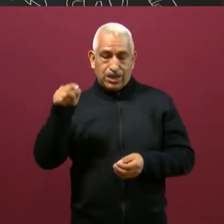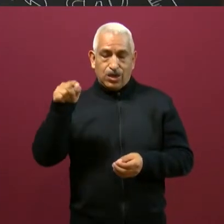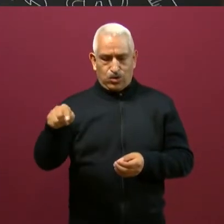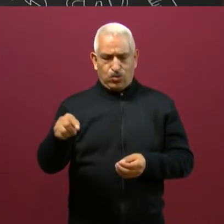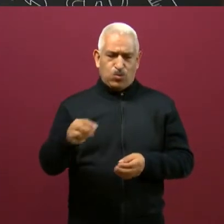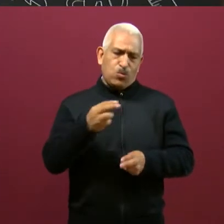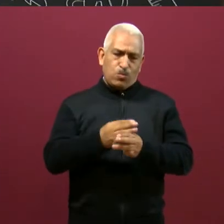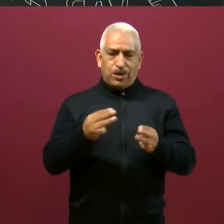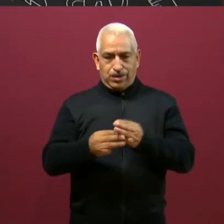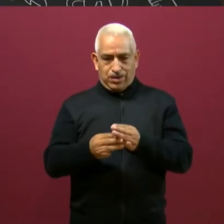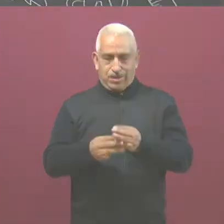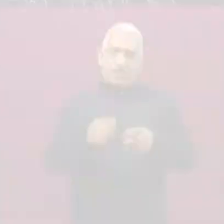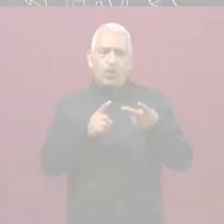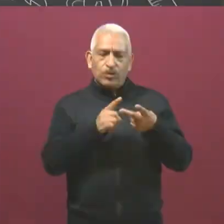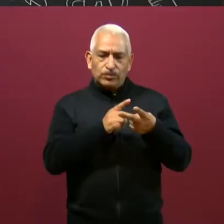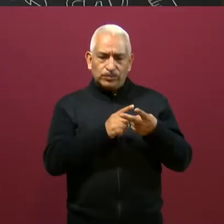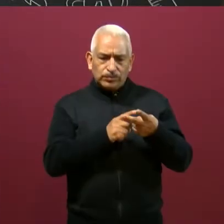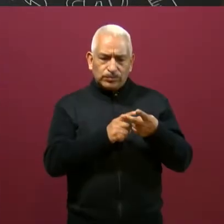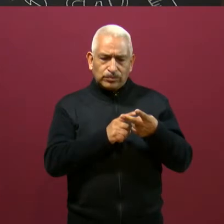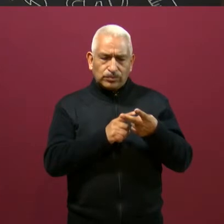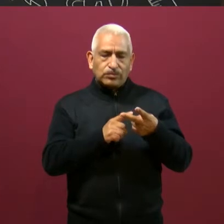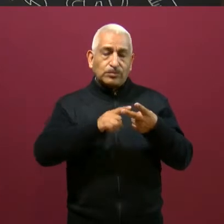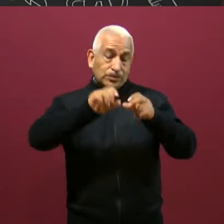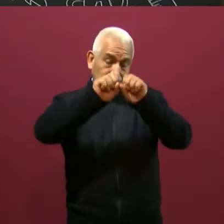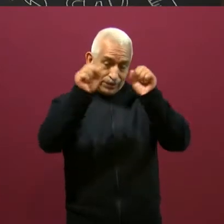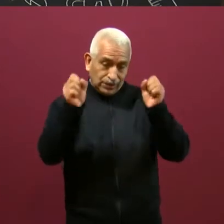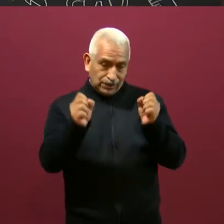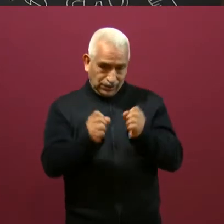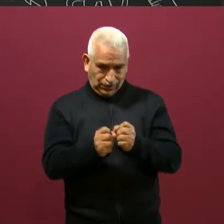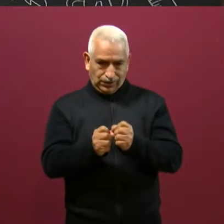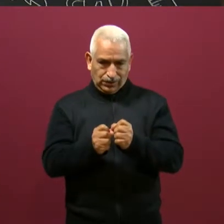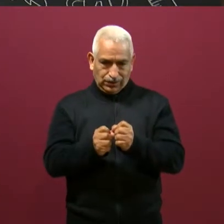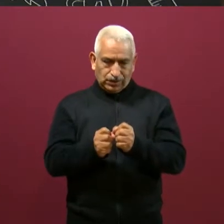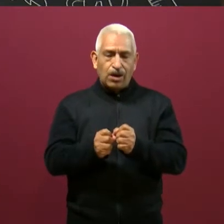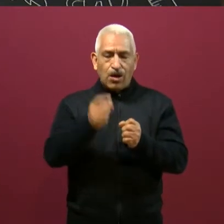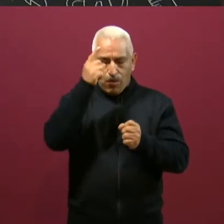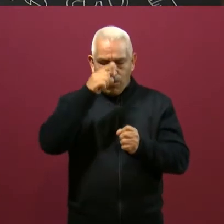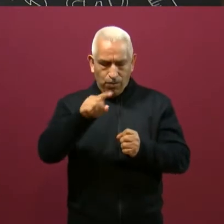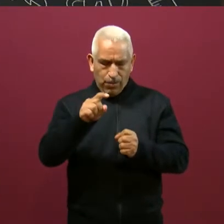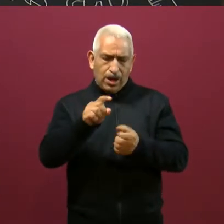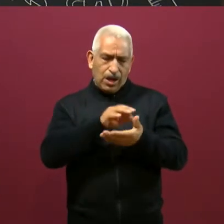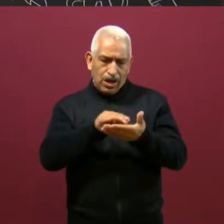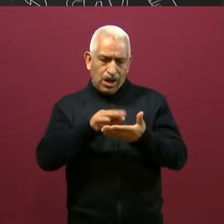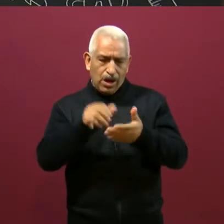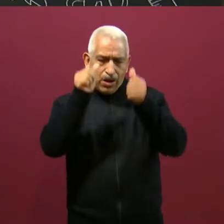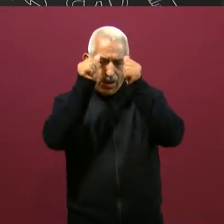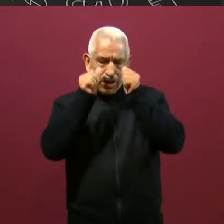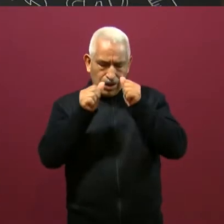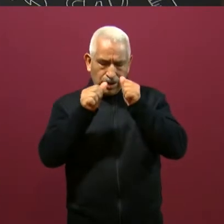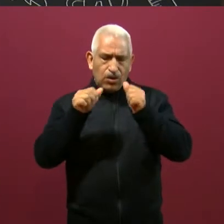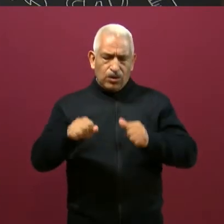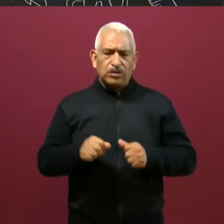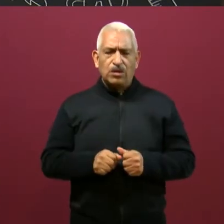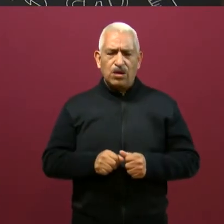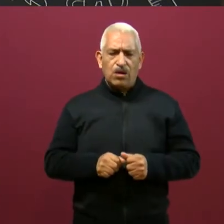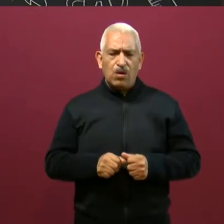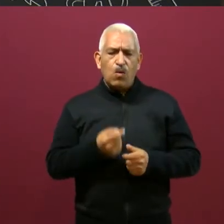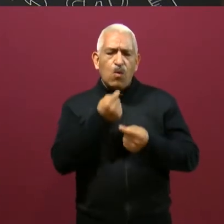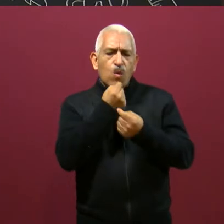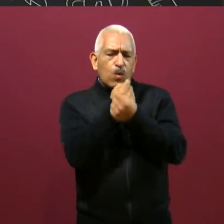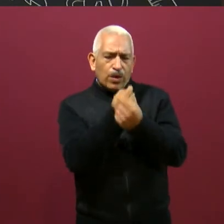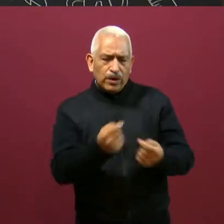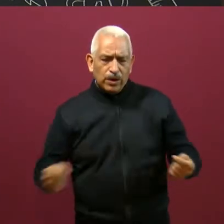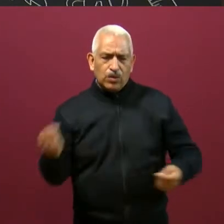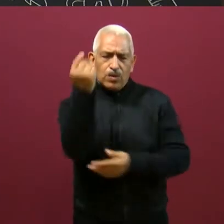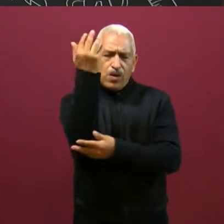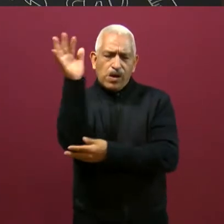vamos a utilizar. El sistema Braille, los niños en preescolar lo trabajan de